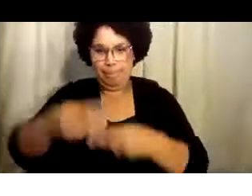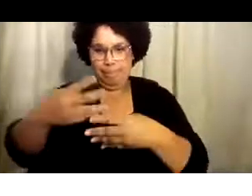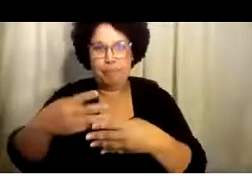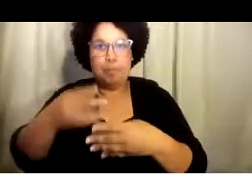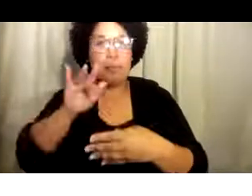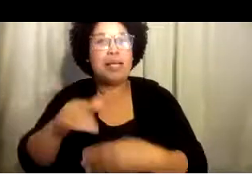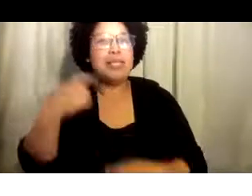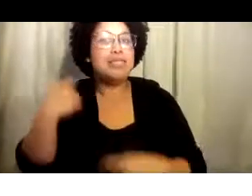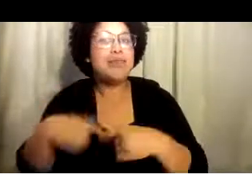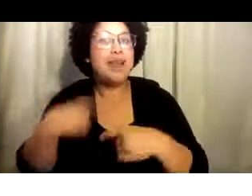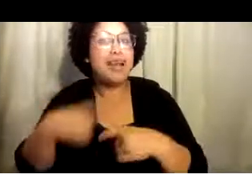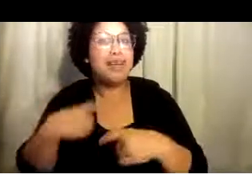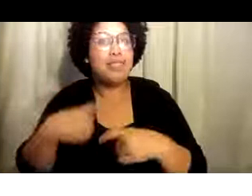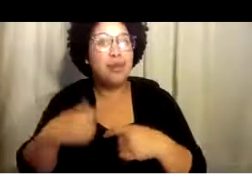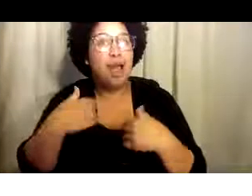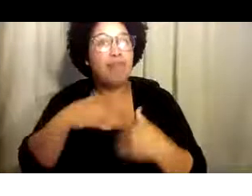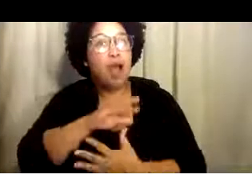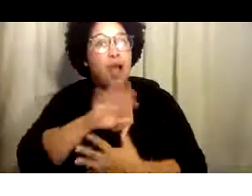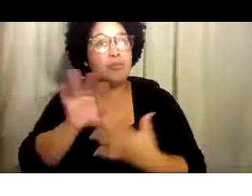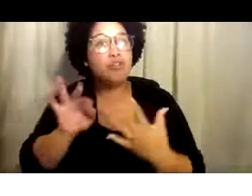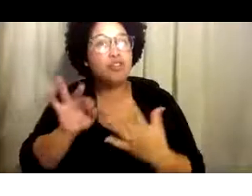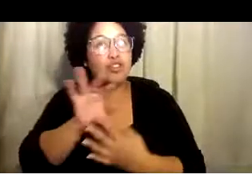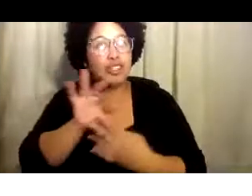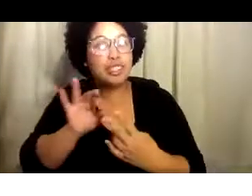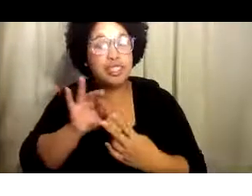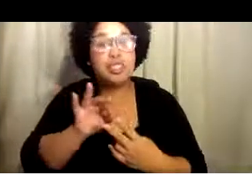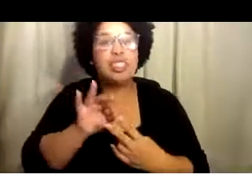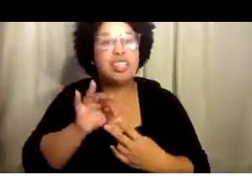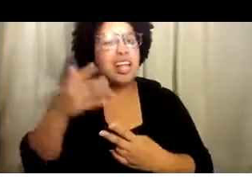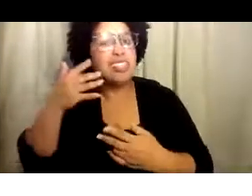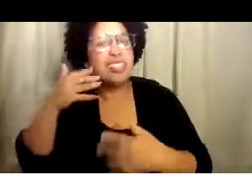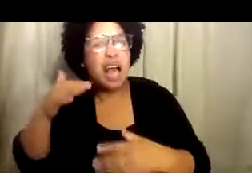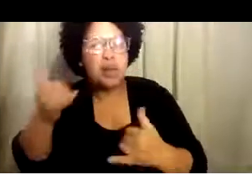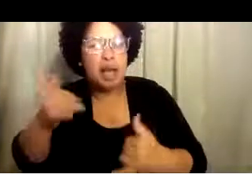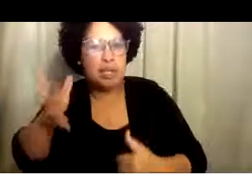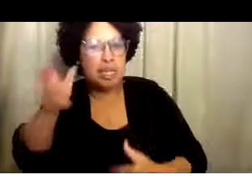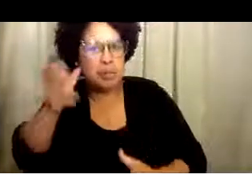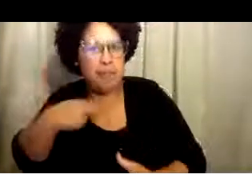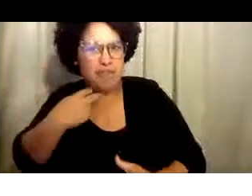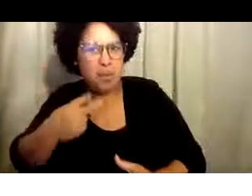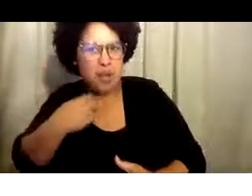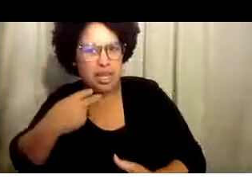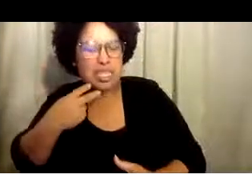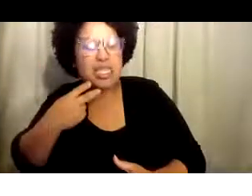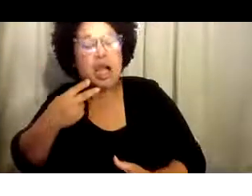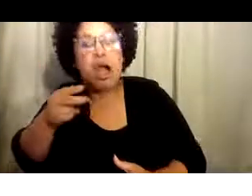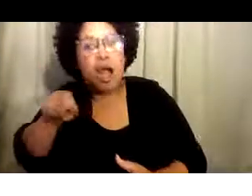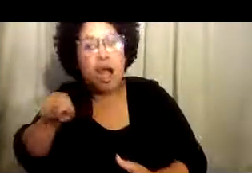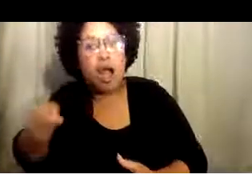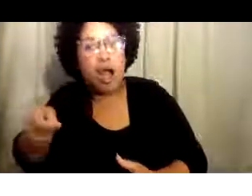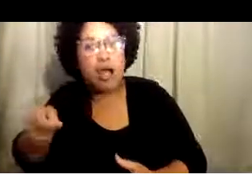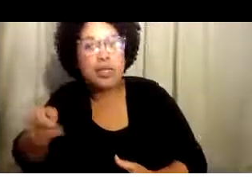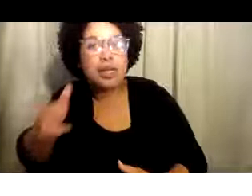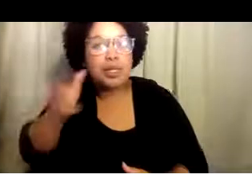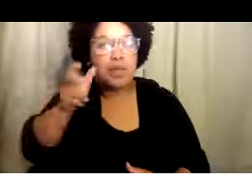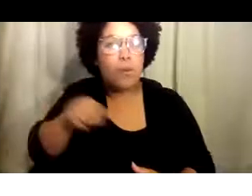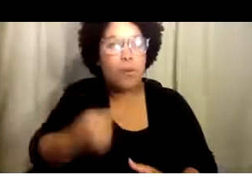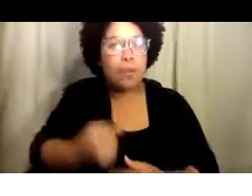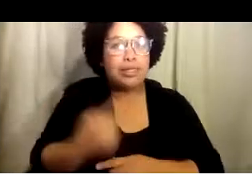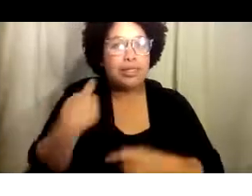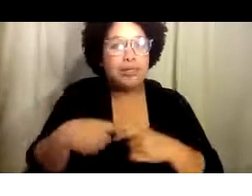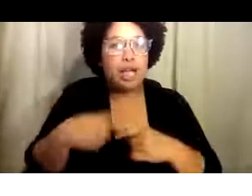interpretación. De ahí seleccione español y tendrá la opción para mudar el audio original. Podrá escuchar a Mark